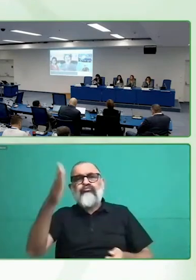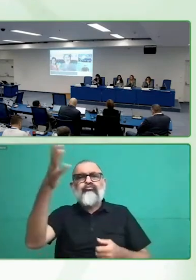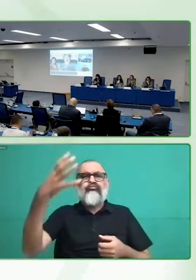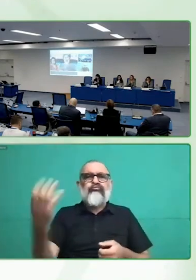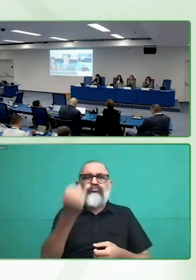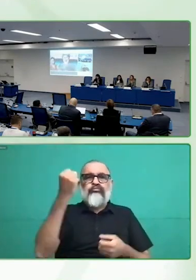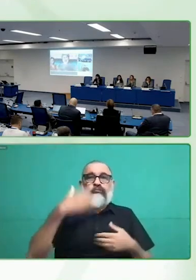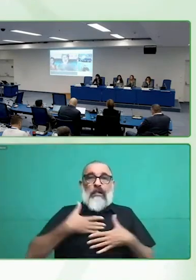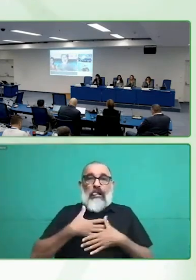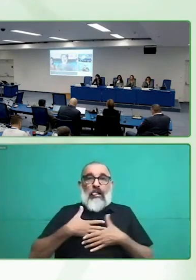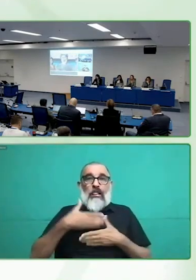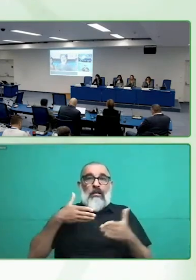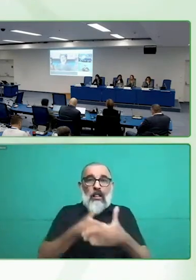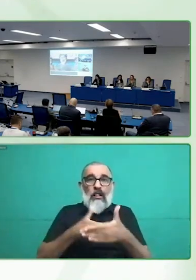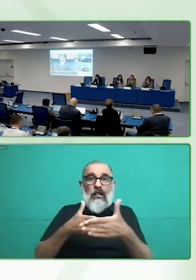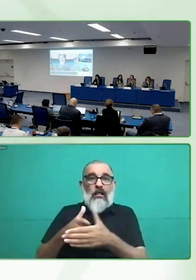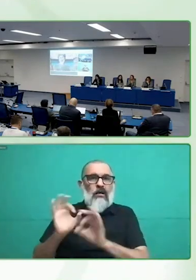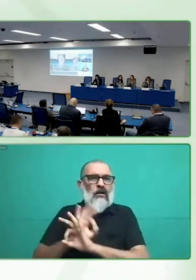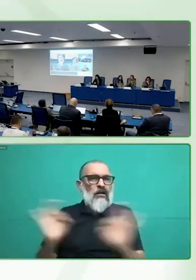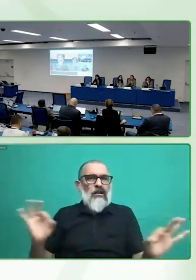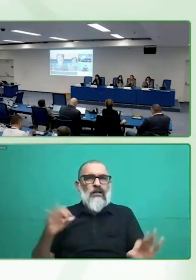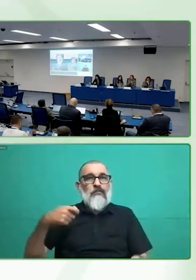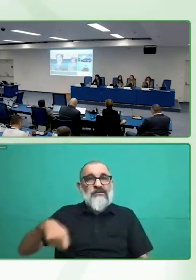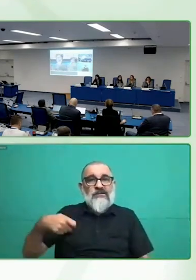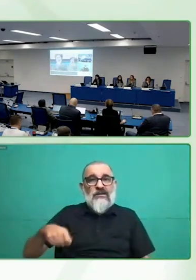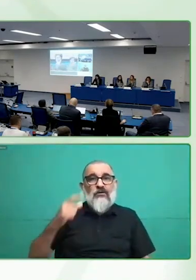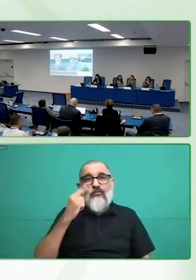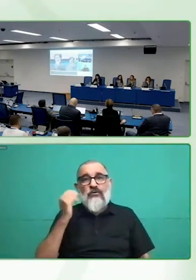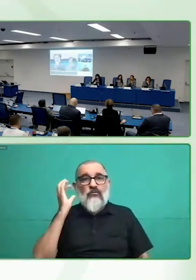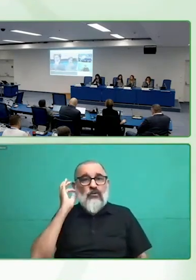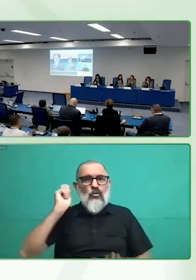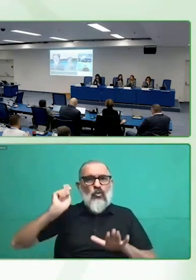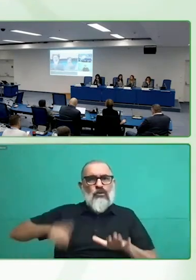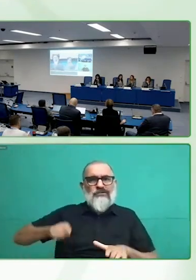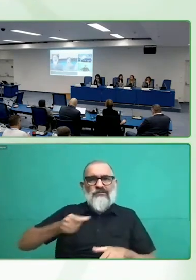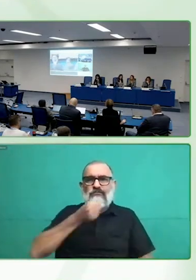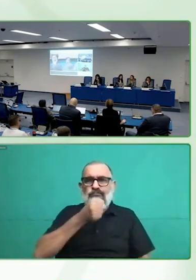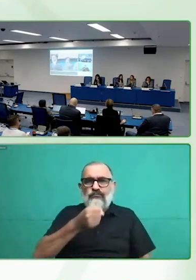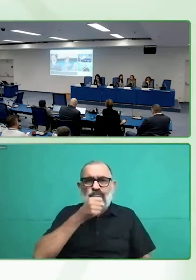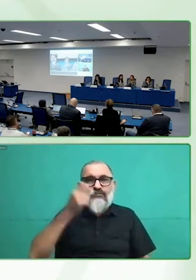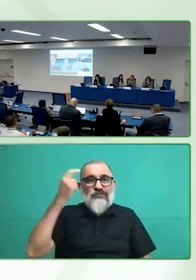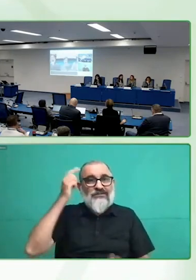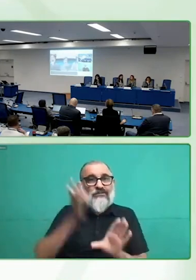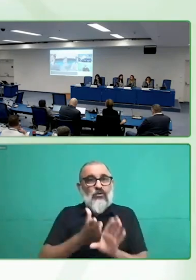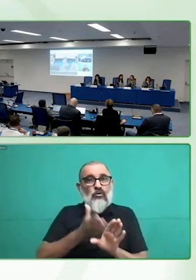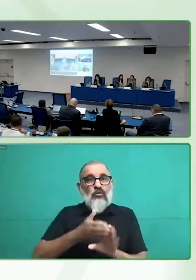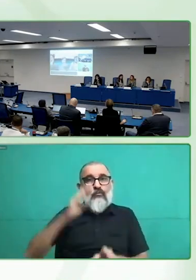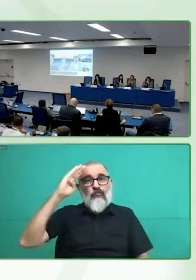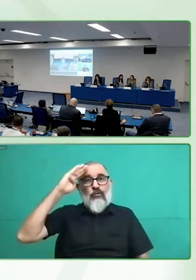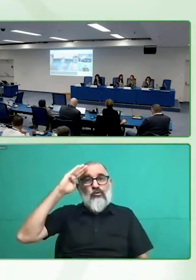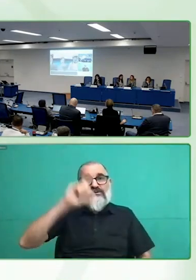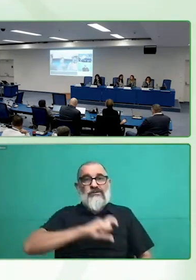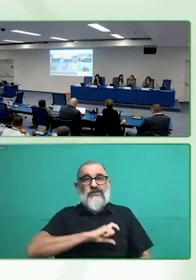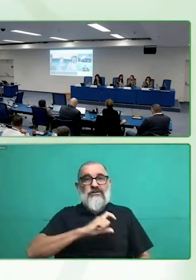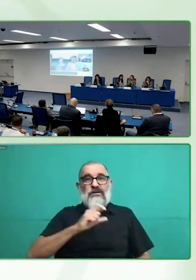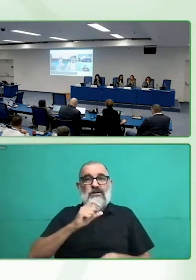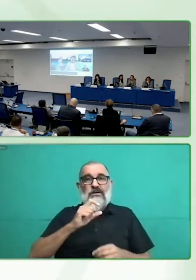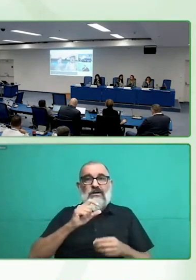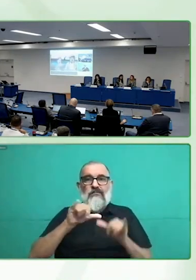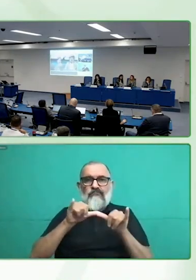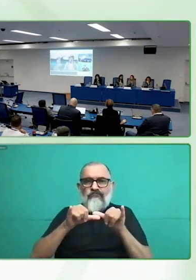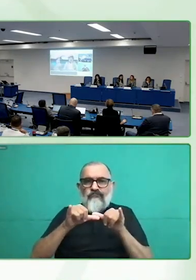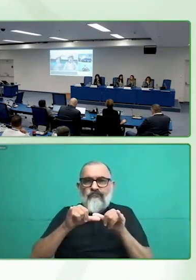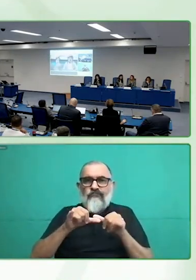policías, ingenieras o maestros. Porque yo no quiero que me bañen, ni que me vistan, ni que me